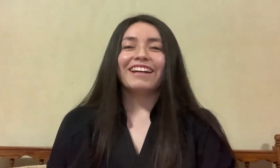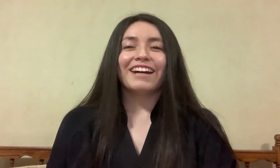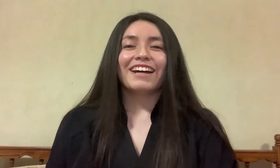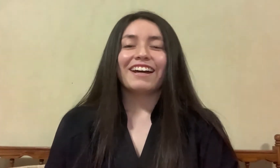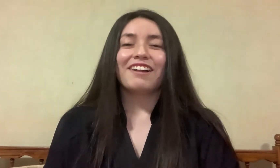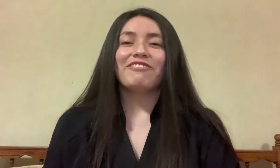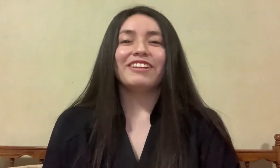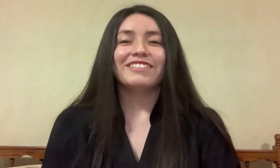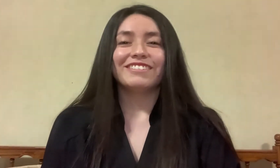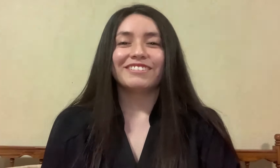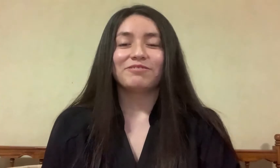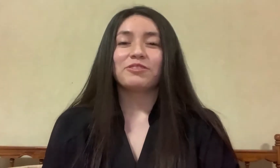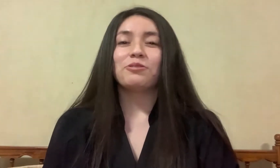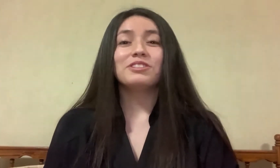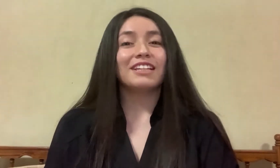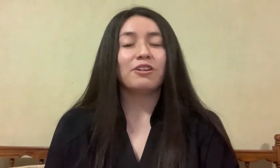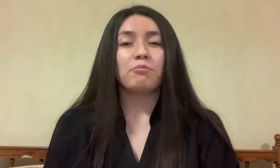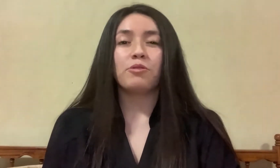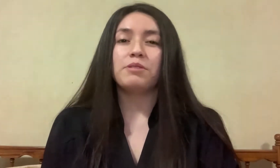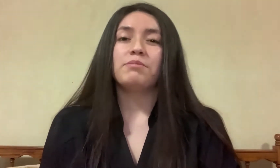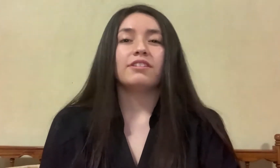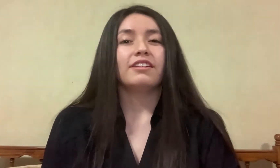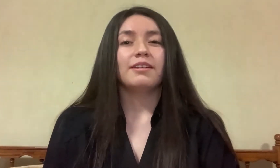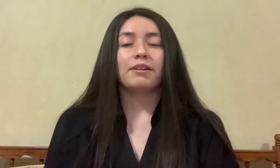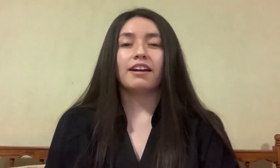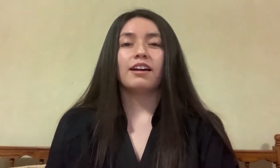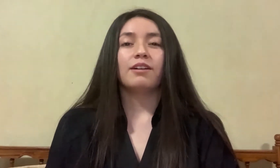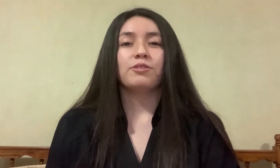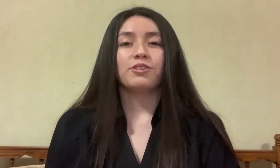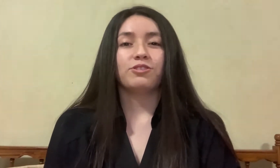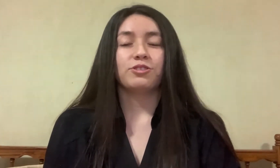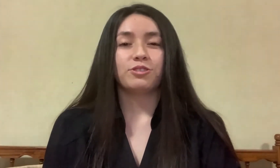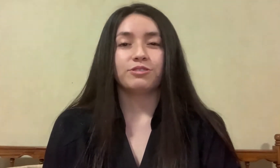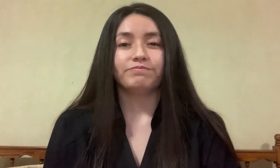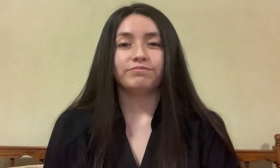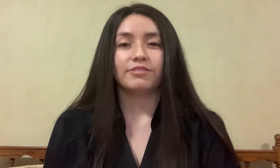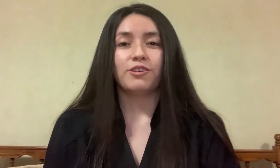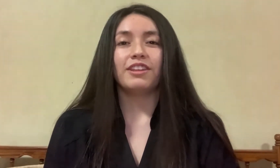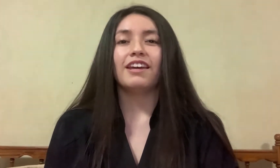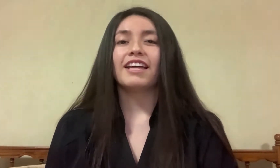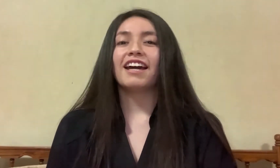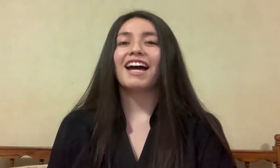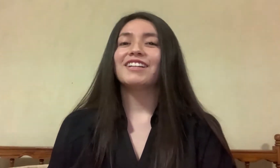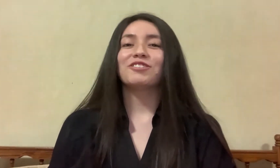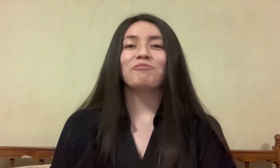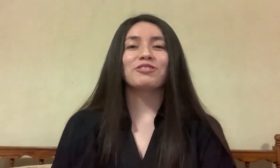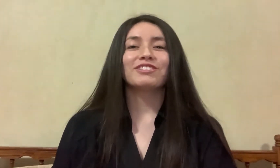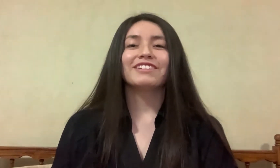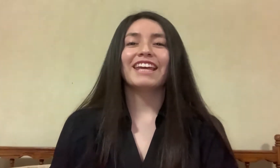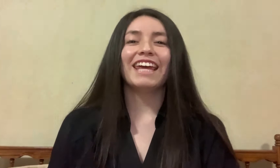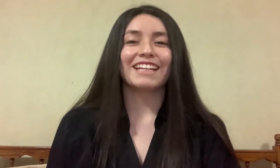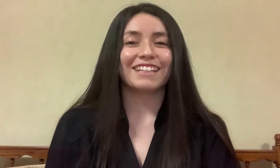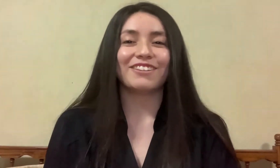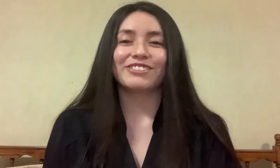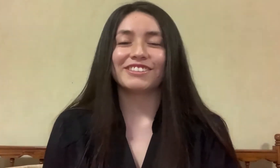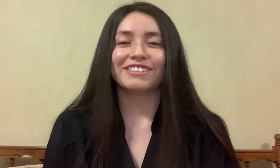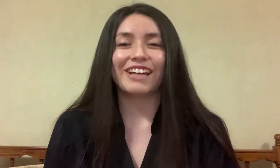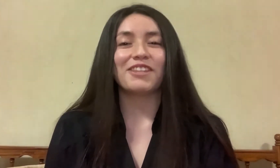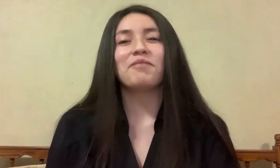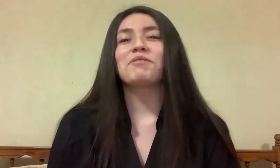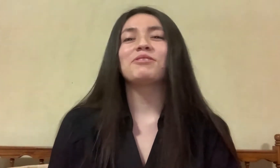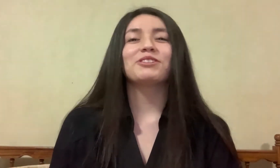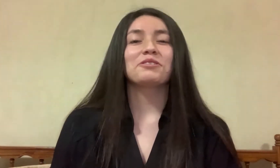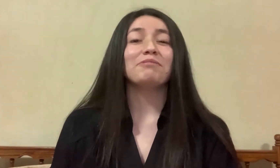llega al fin un ciclo muy importante para cada uno de nosotros. Hoy día ya somos egresados.